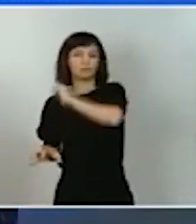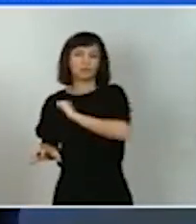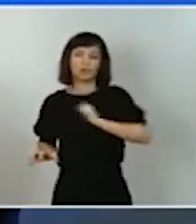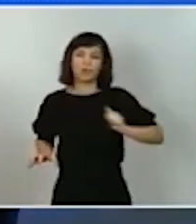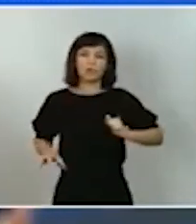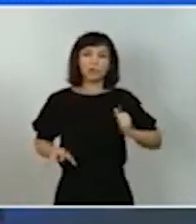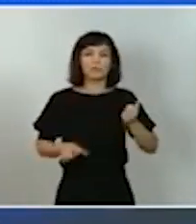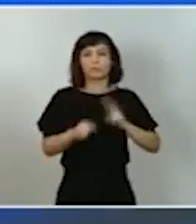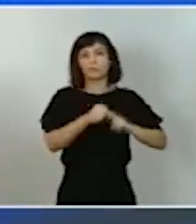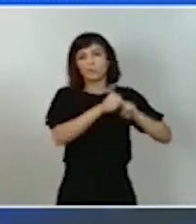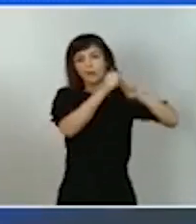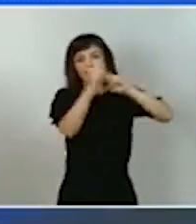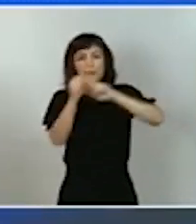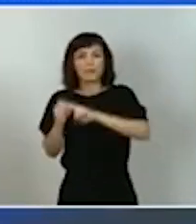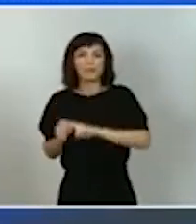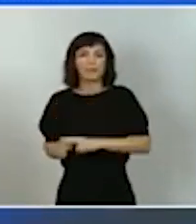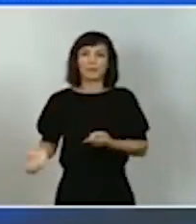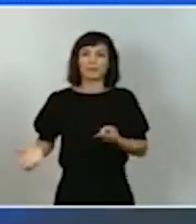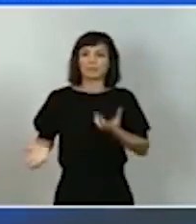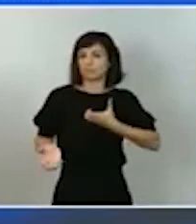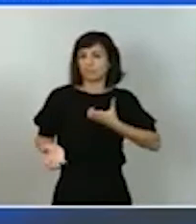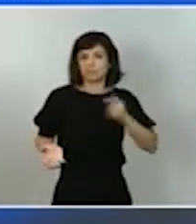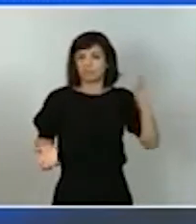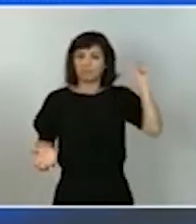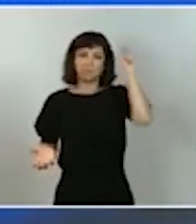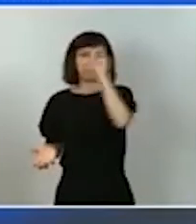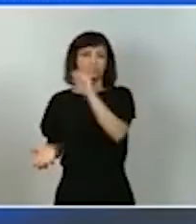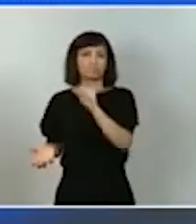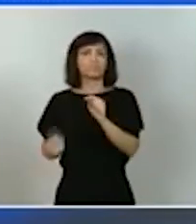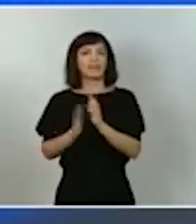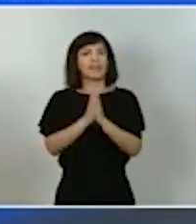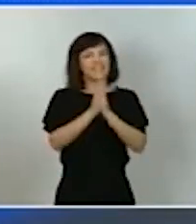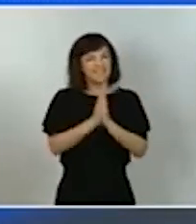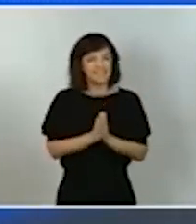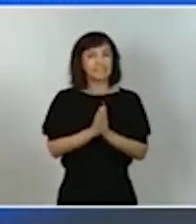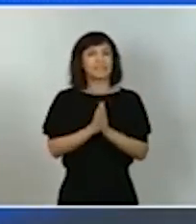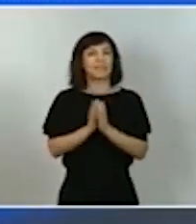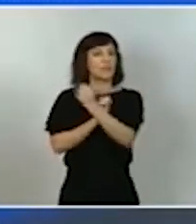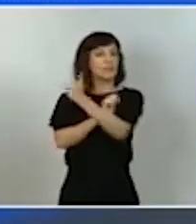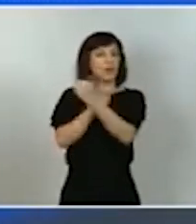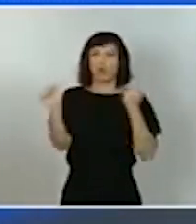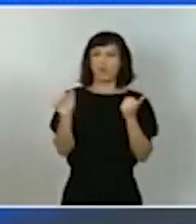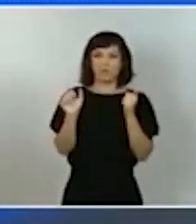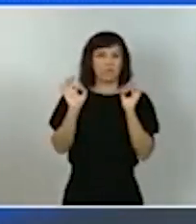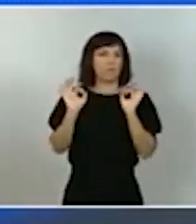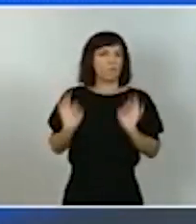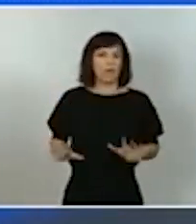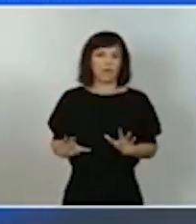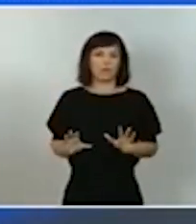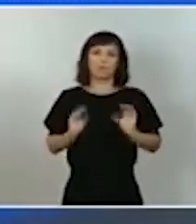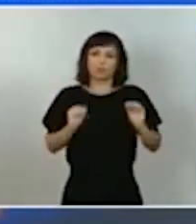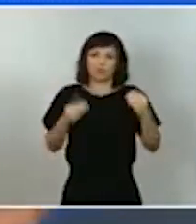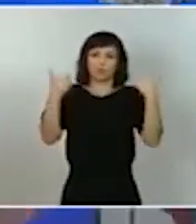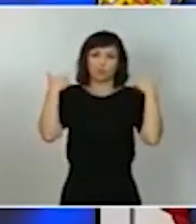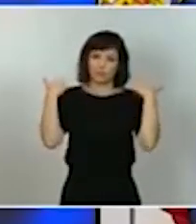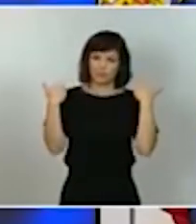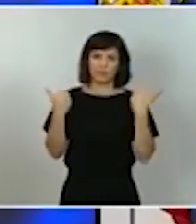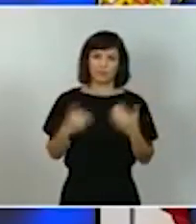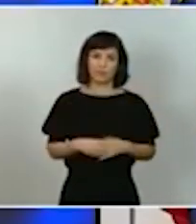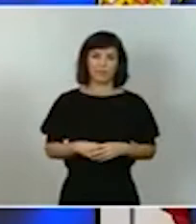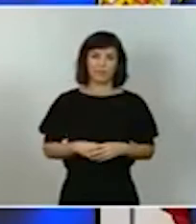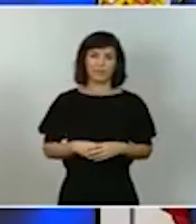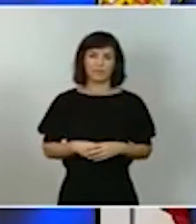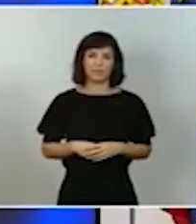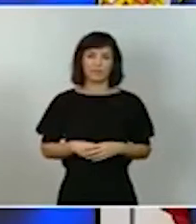provinciales a las administraciones locales que sigan este camino en los ámbitos de su competencia ahora no podemos